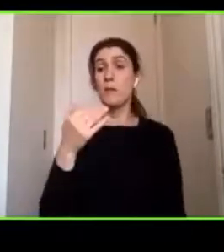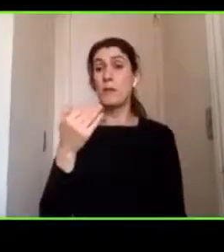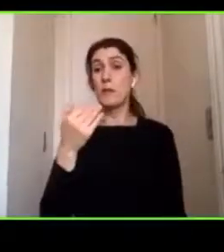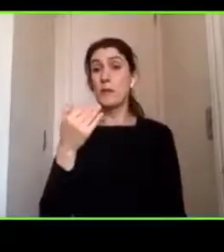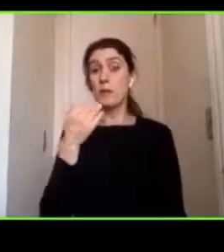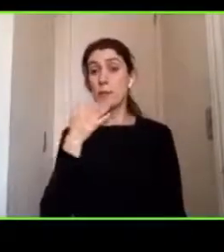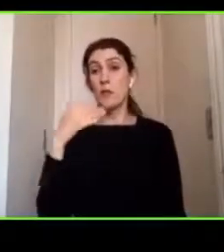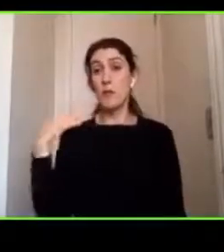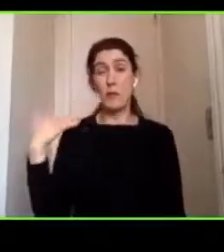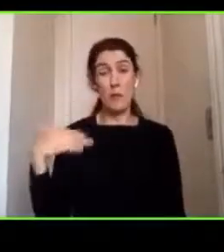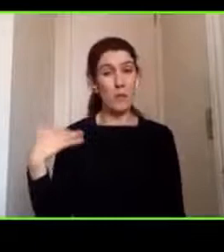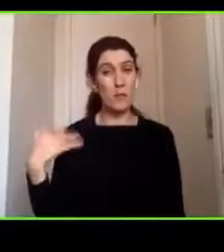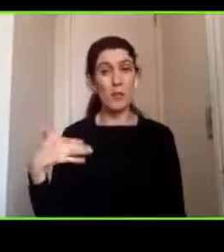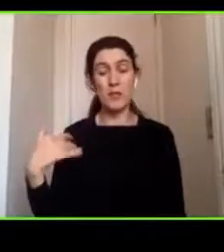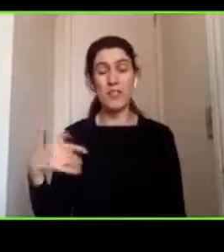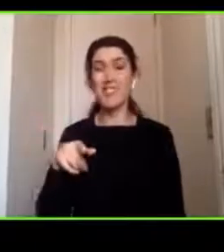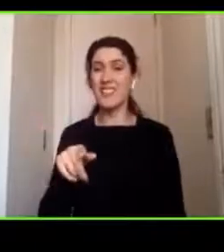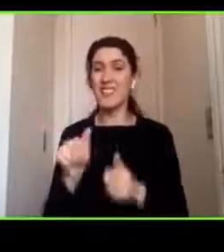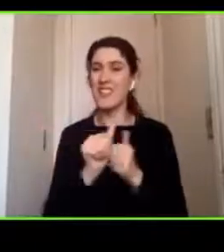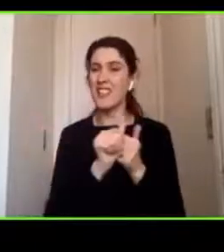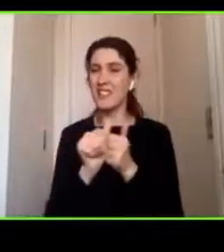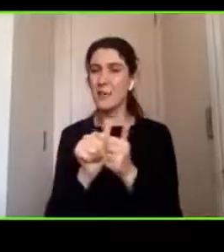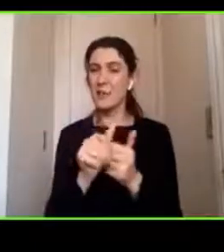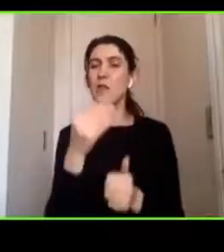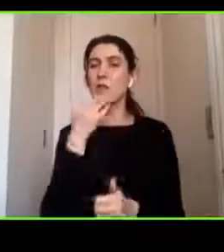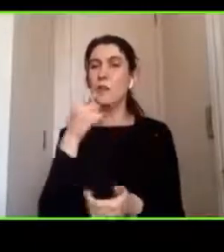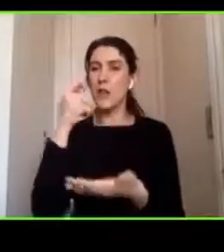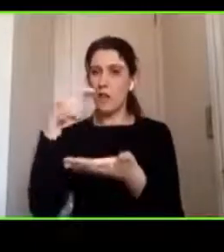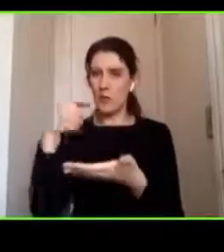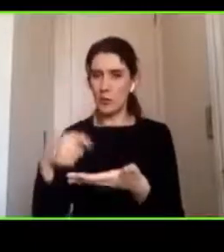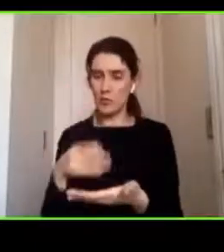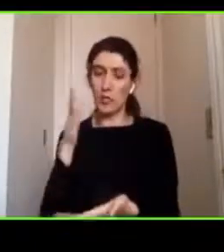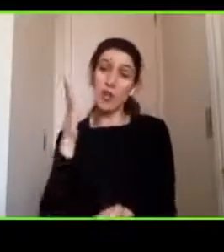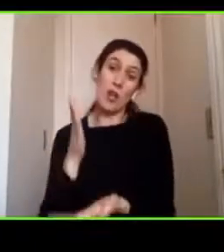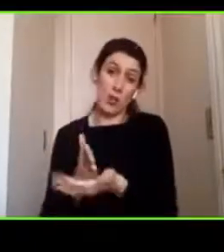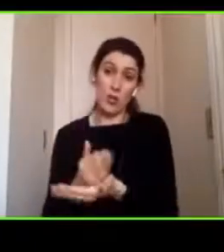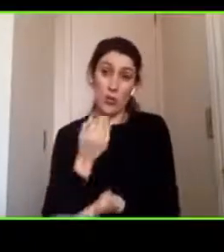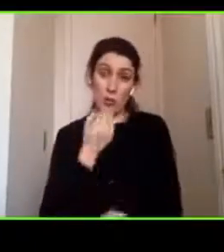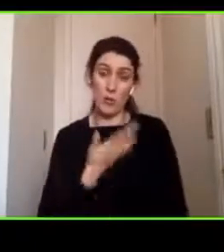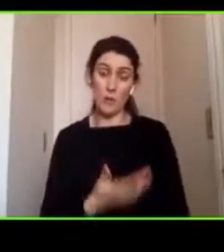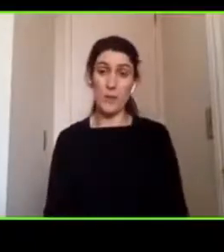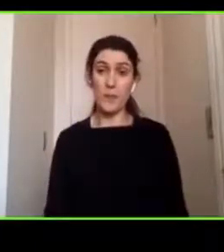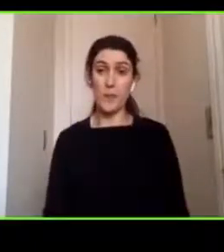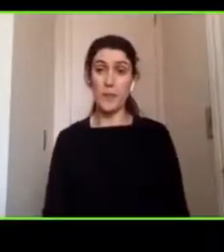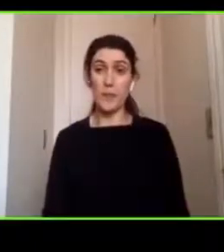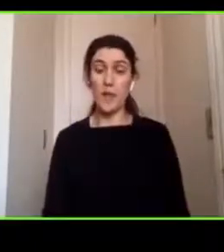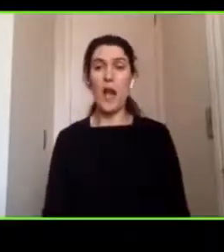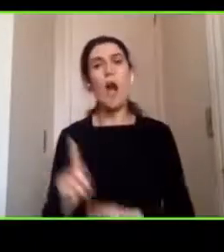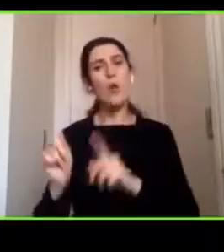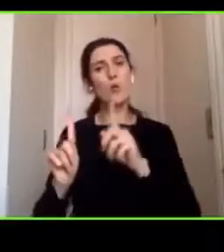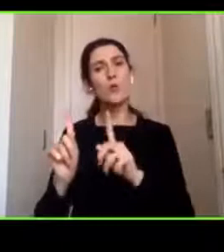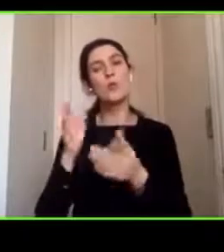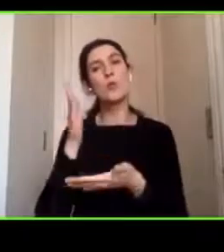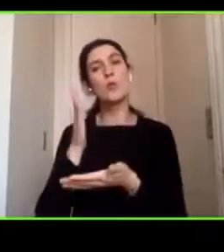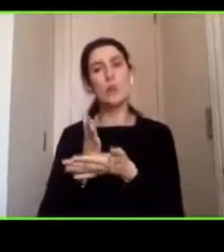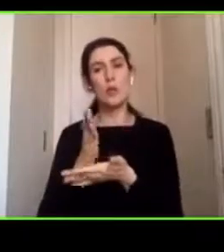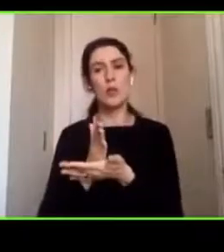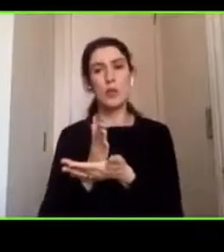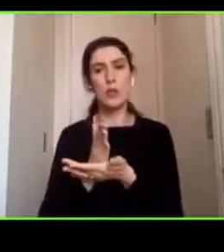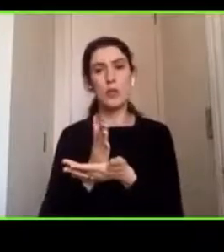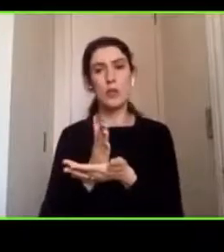seguimiento así también el colegio hay sistemas escolares en que efectivamente existe